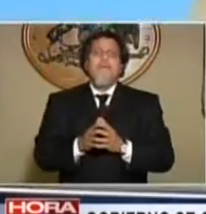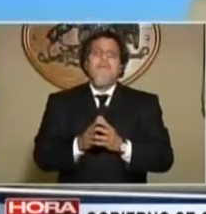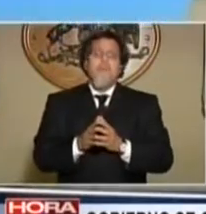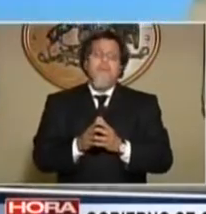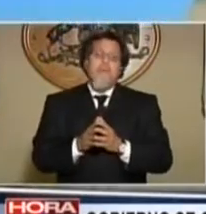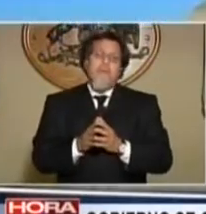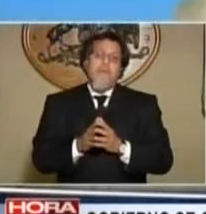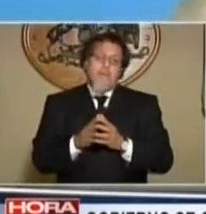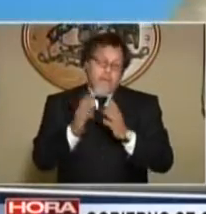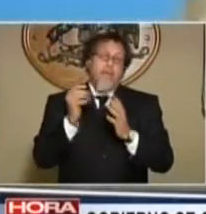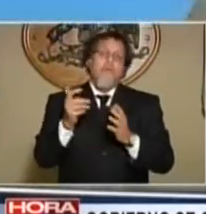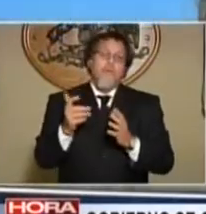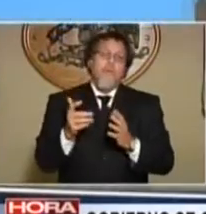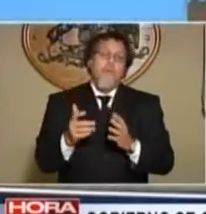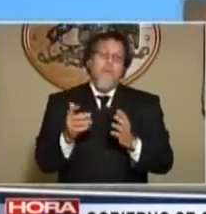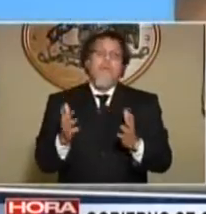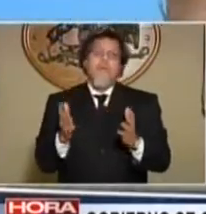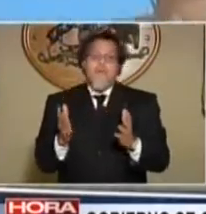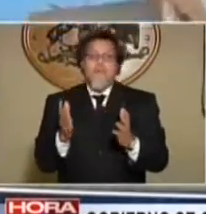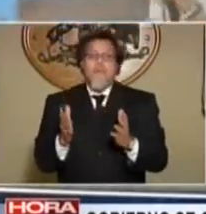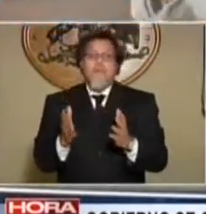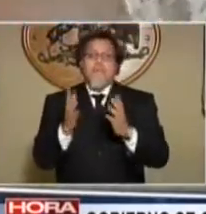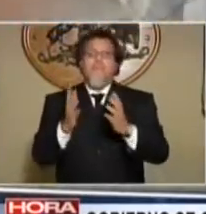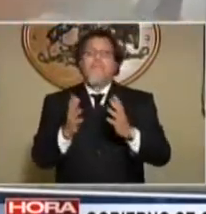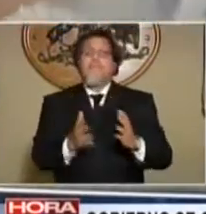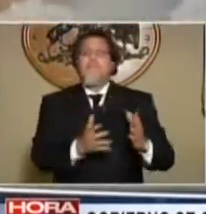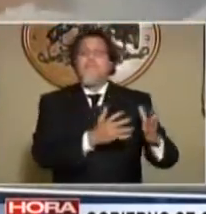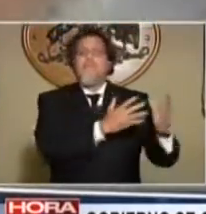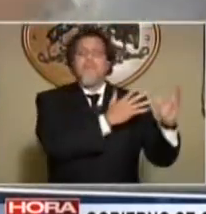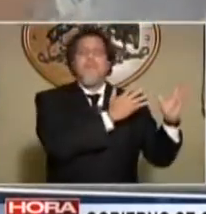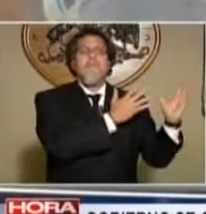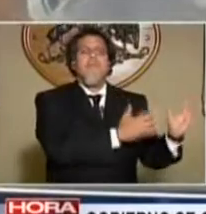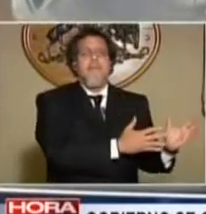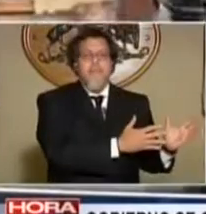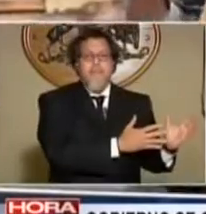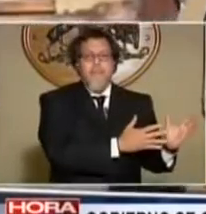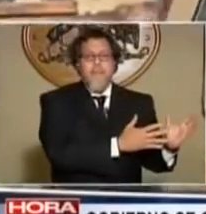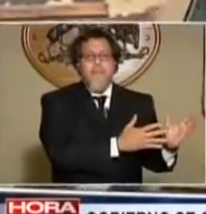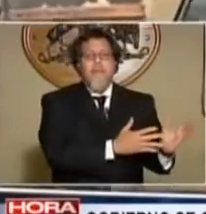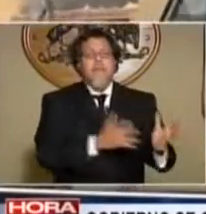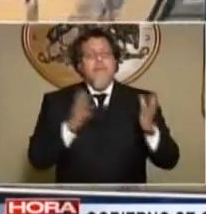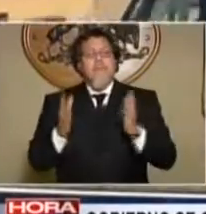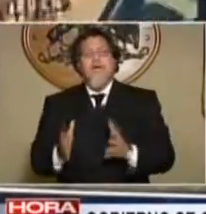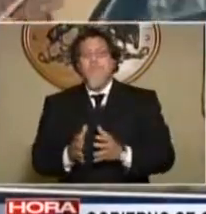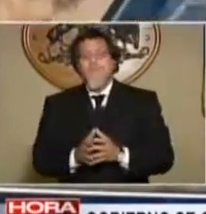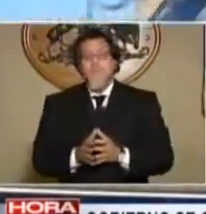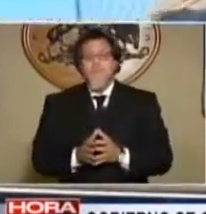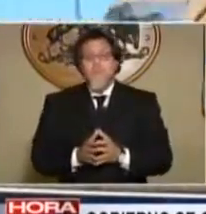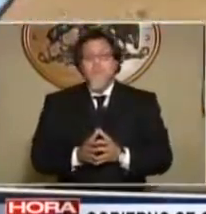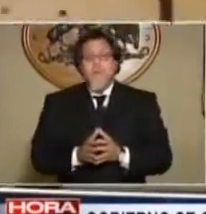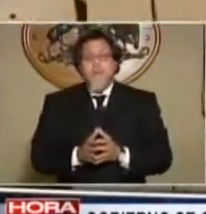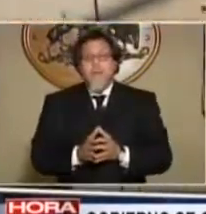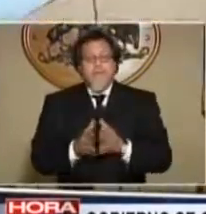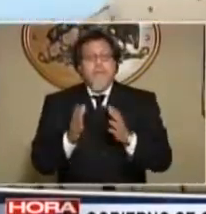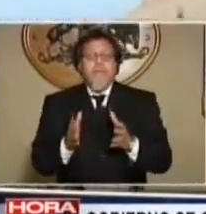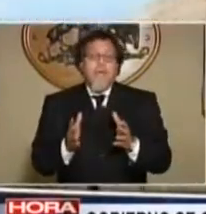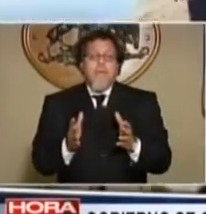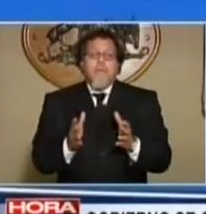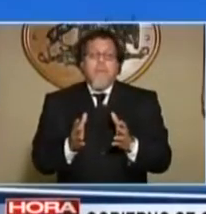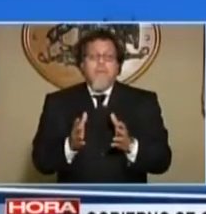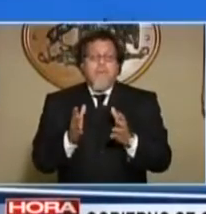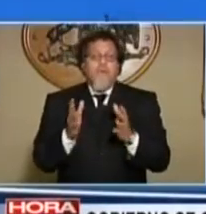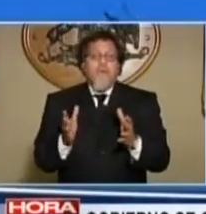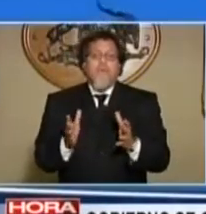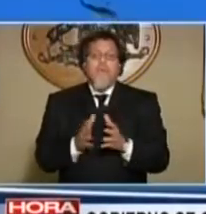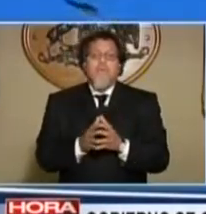casos va a haber primero que ver qué números son y cuáles de esas personas estarían disponibles para una opción distinta. Llegado el minuto, se ha